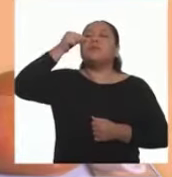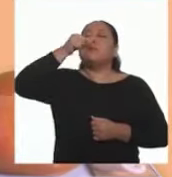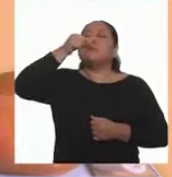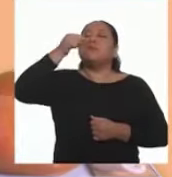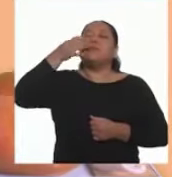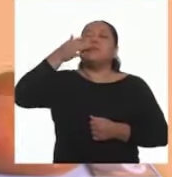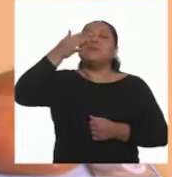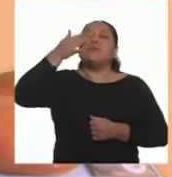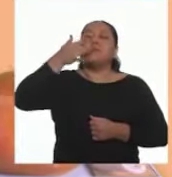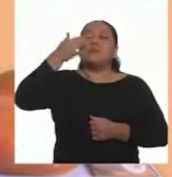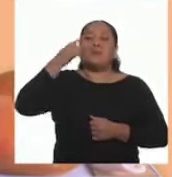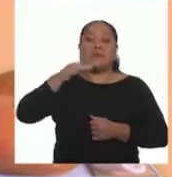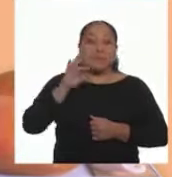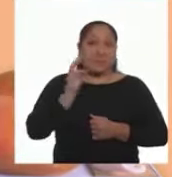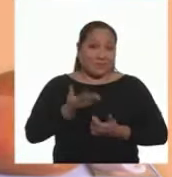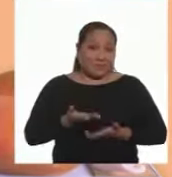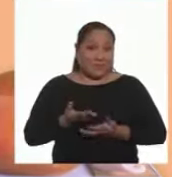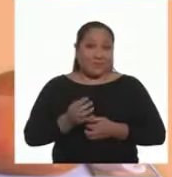Olerlos